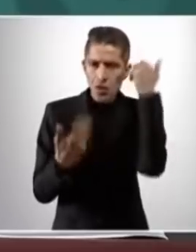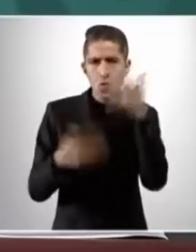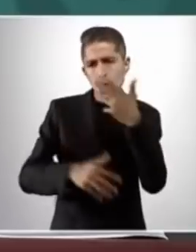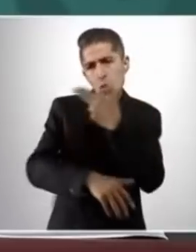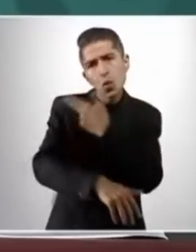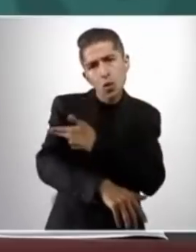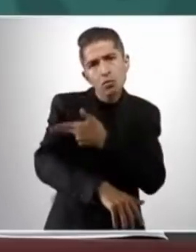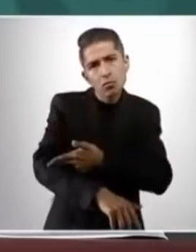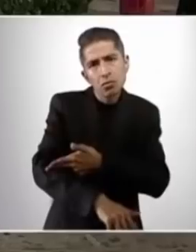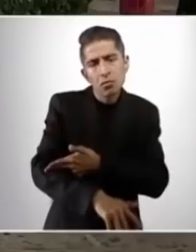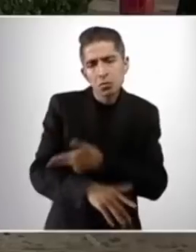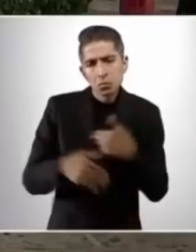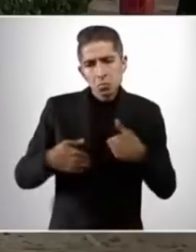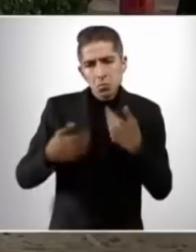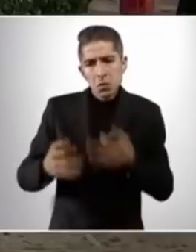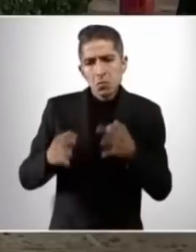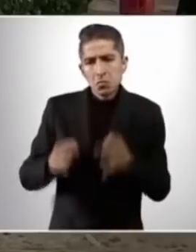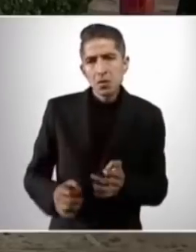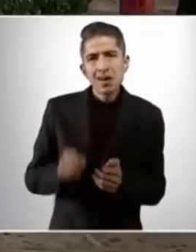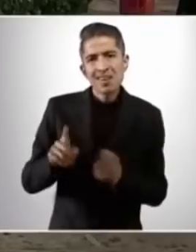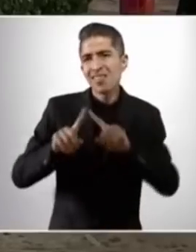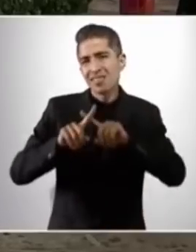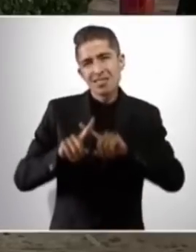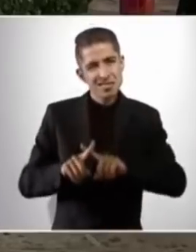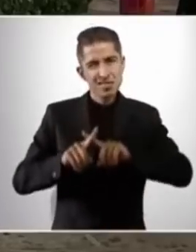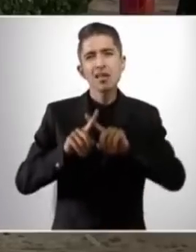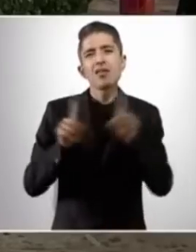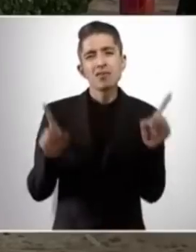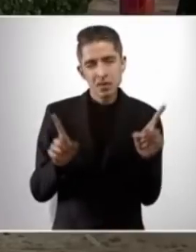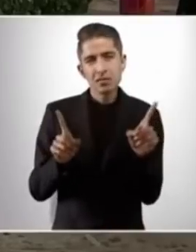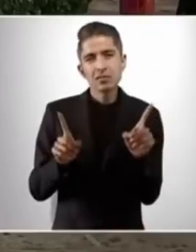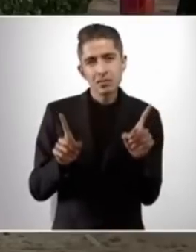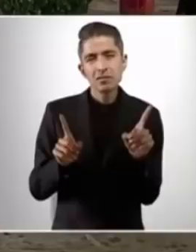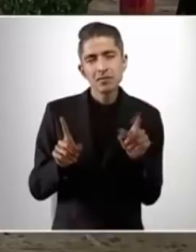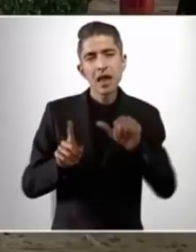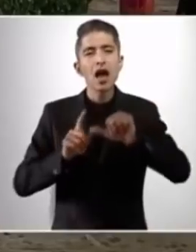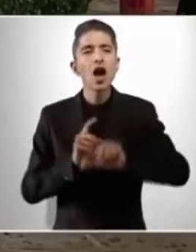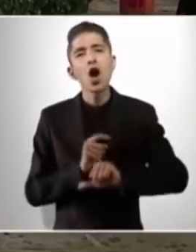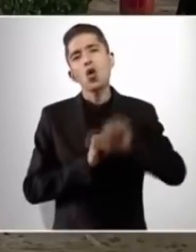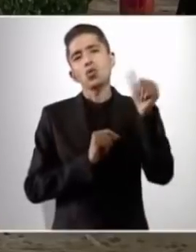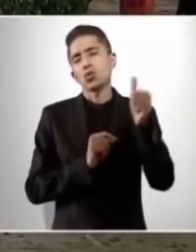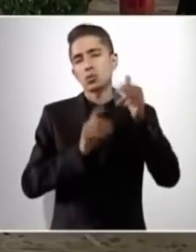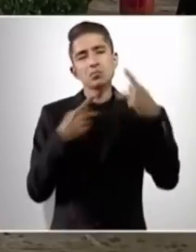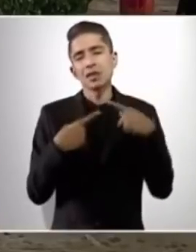muy distinto a otros.